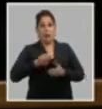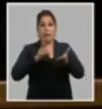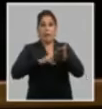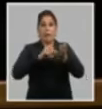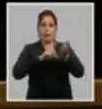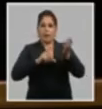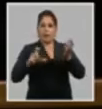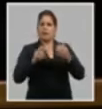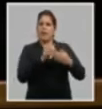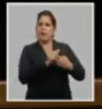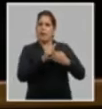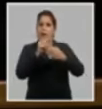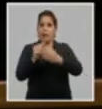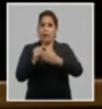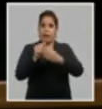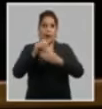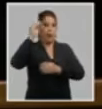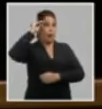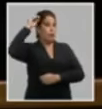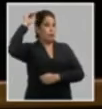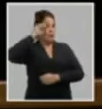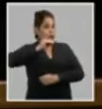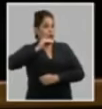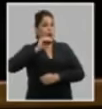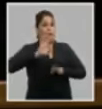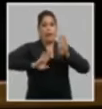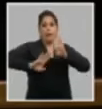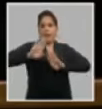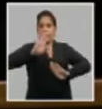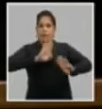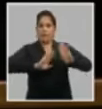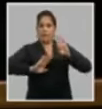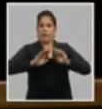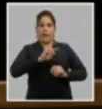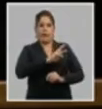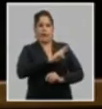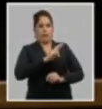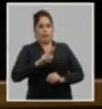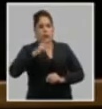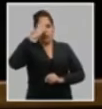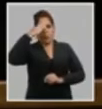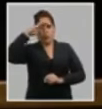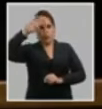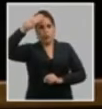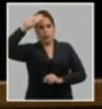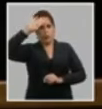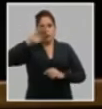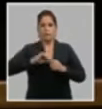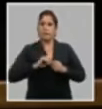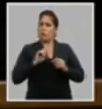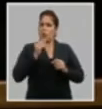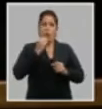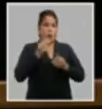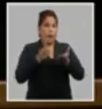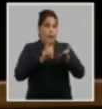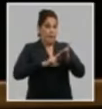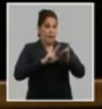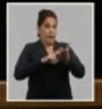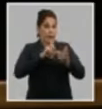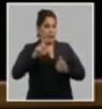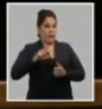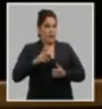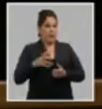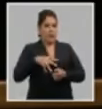liderazgo y firmes convicciones frente a cualquier vestigio de elitismo, vanidad, autosuficiencia y